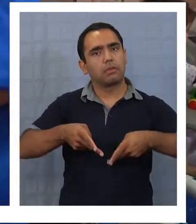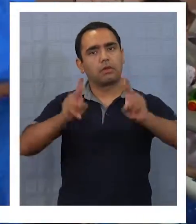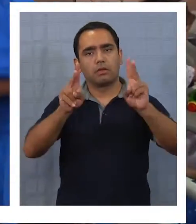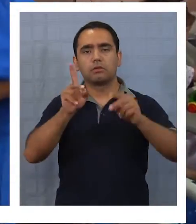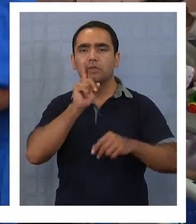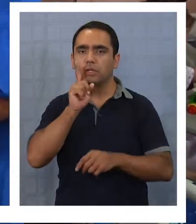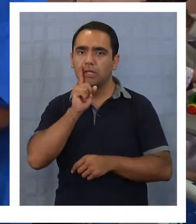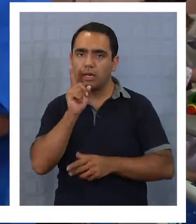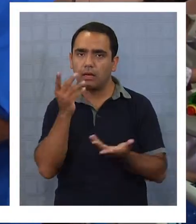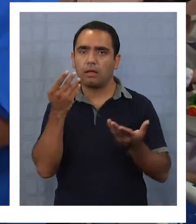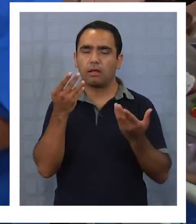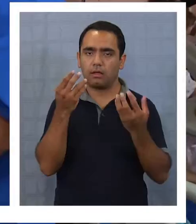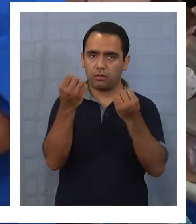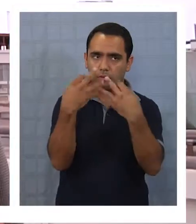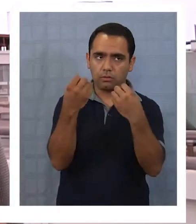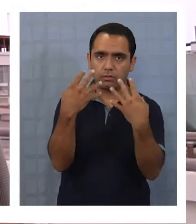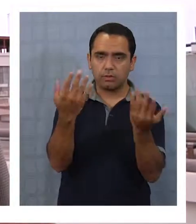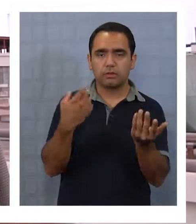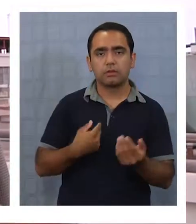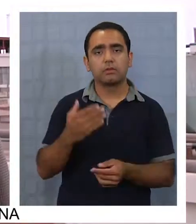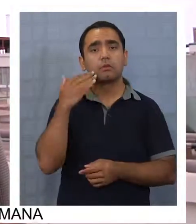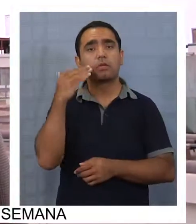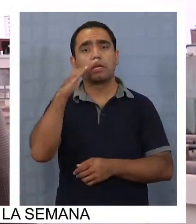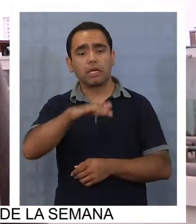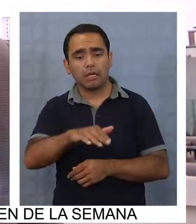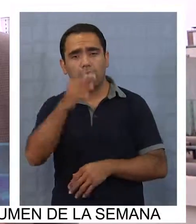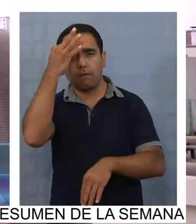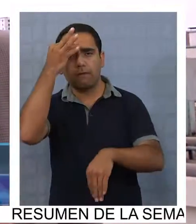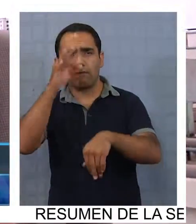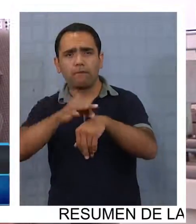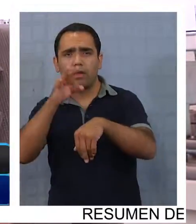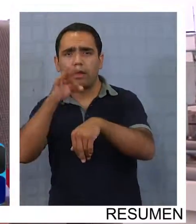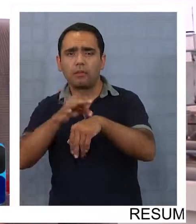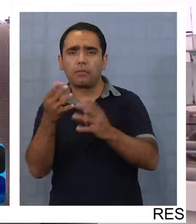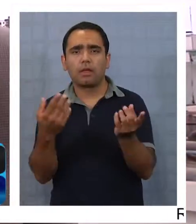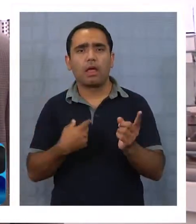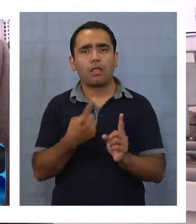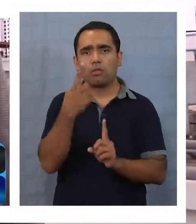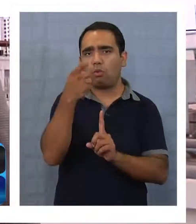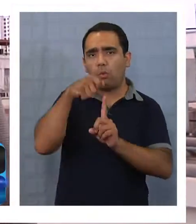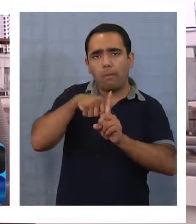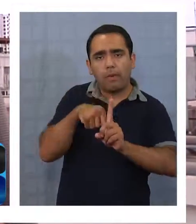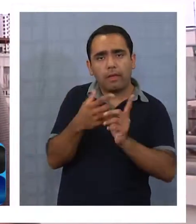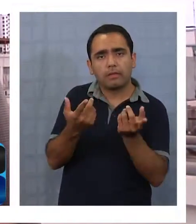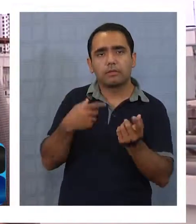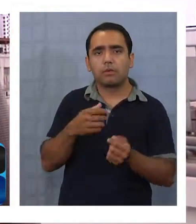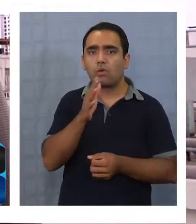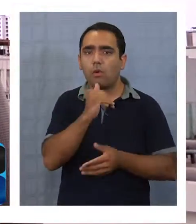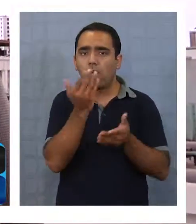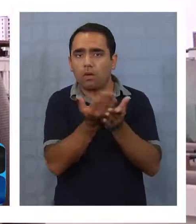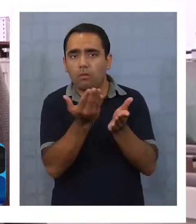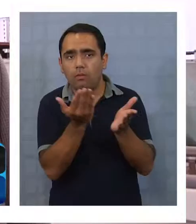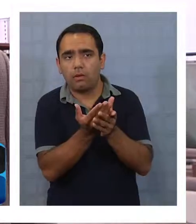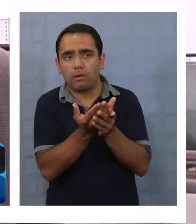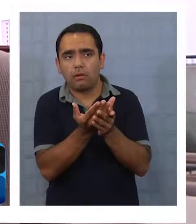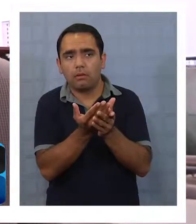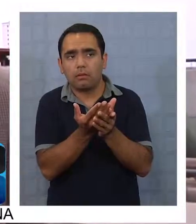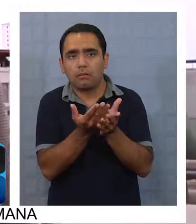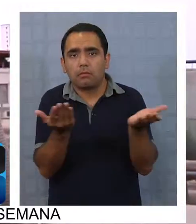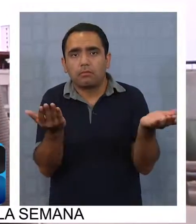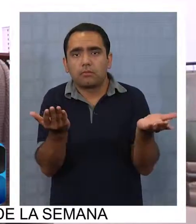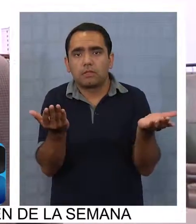educación. Entonces, un niño se enferma, una enfermedad hace un mes y no tiene escuela. Entonces,